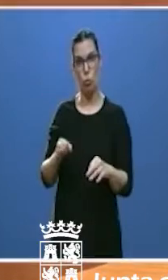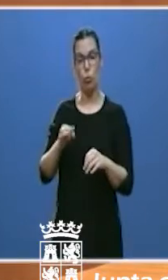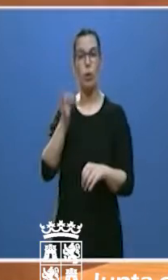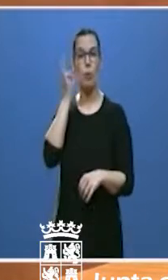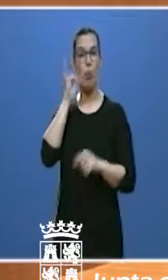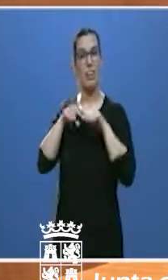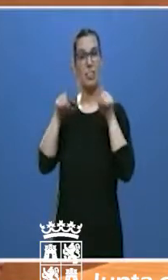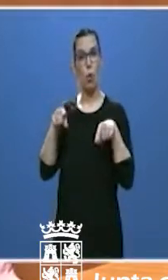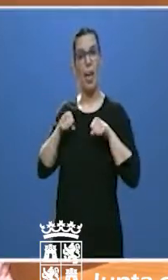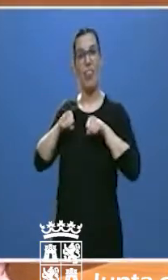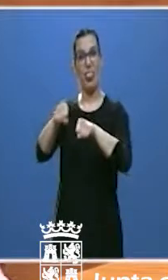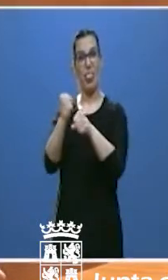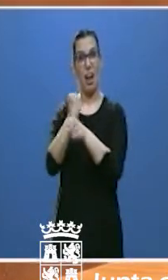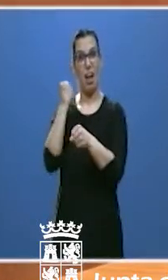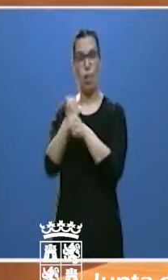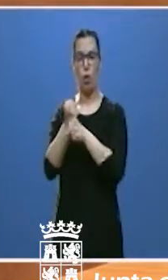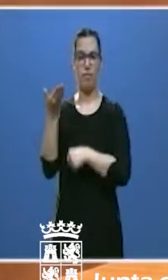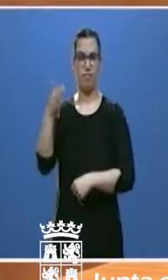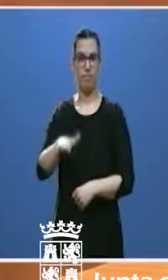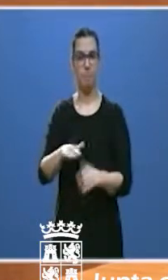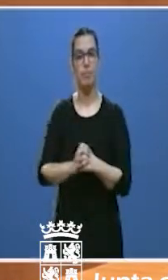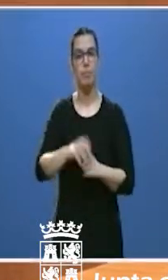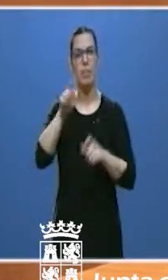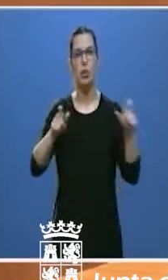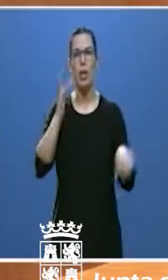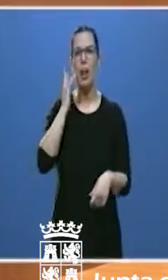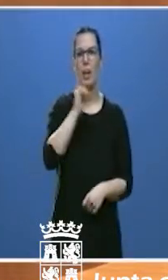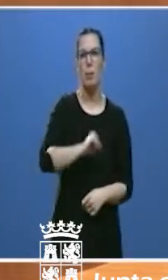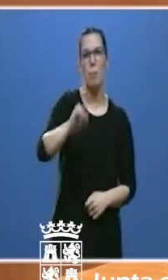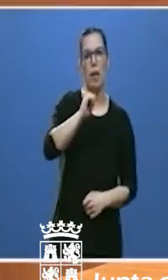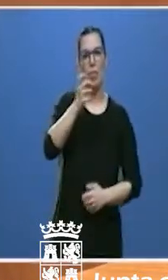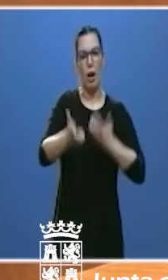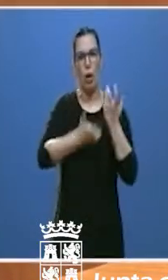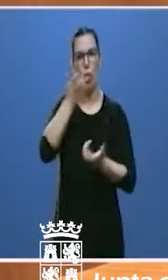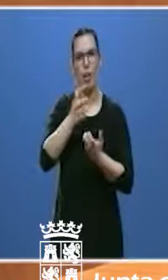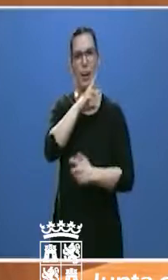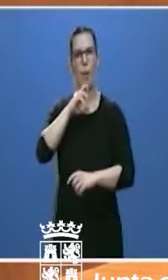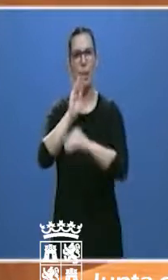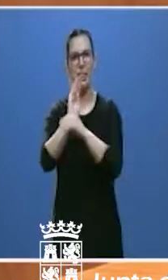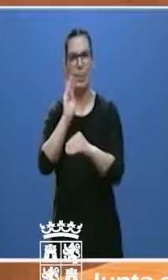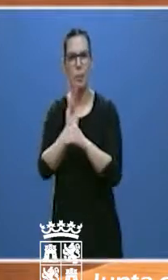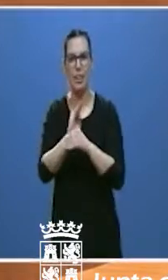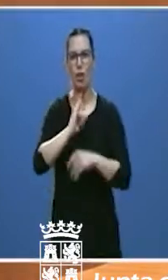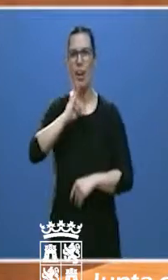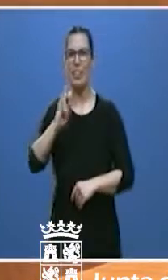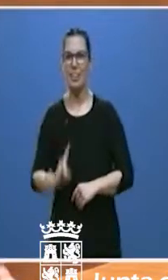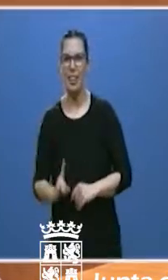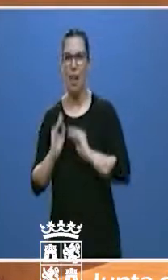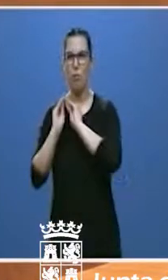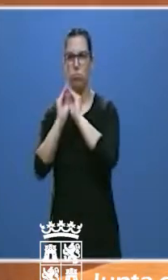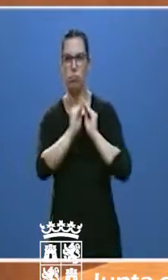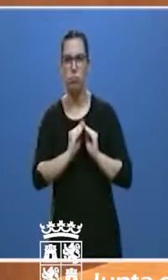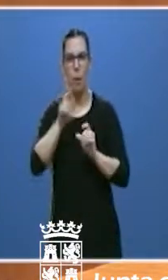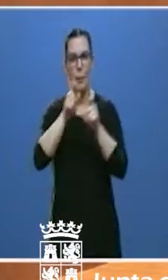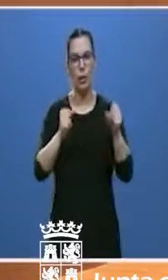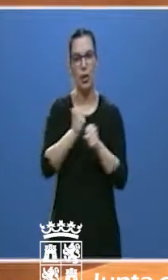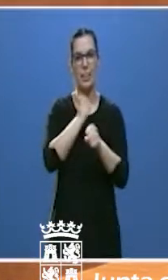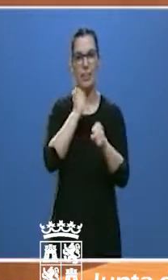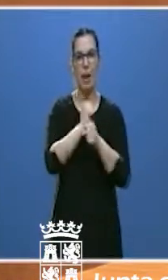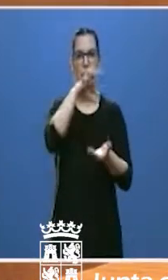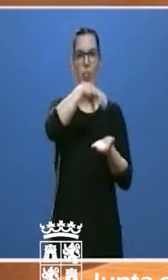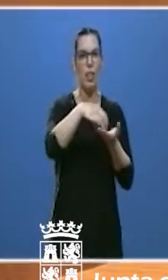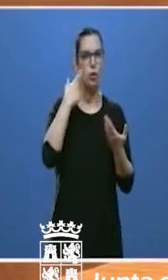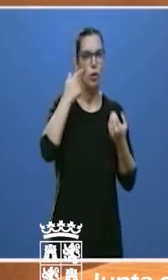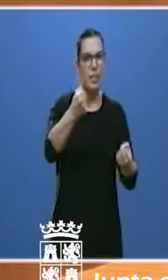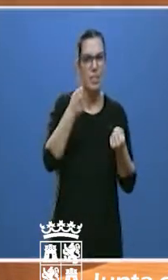Segovia. Personal de limpieza, de cocina, de los servicios de mantenimiento, de electromecánica, trabajadores de atención primaria